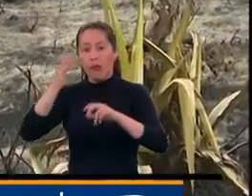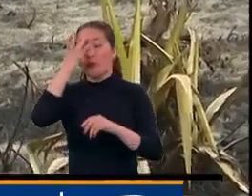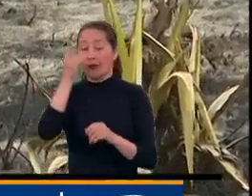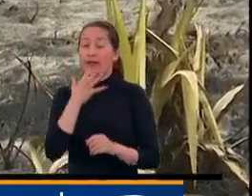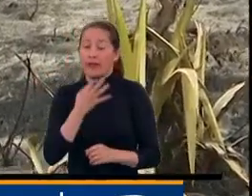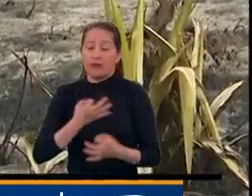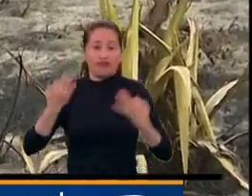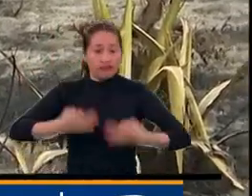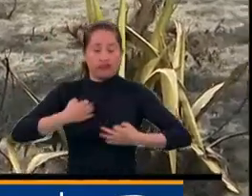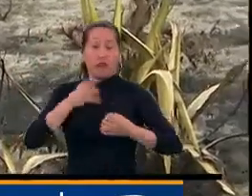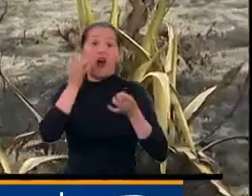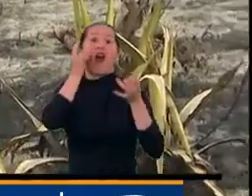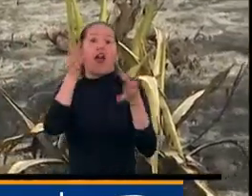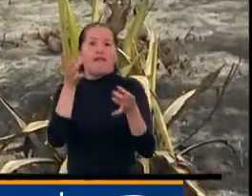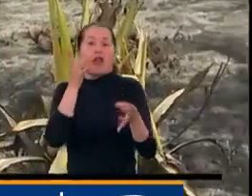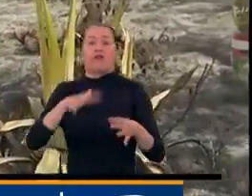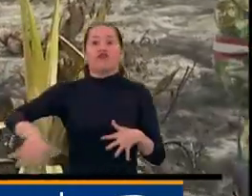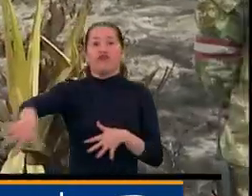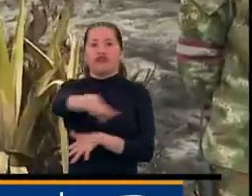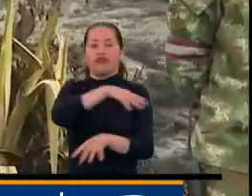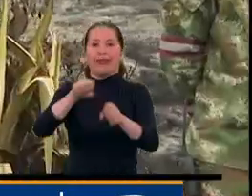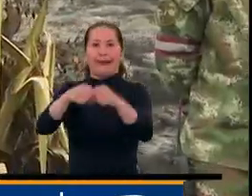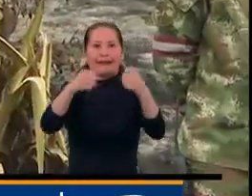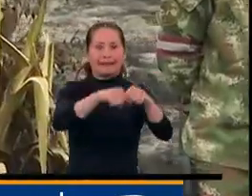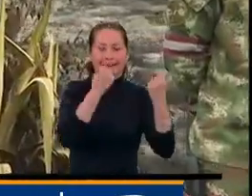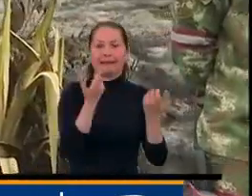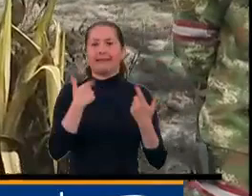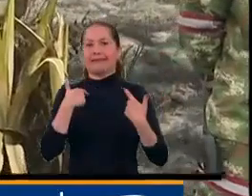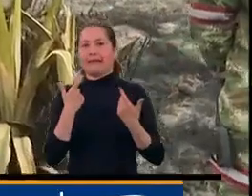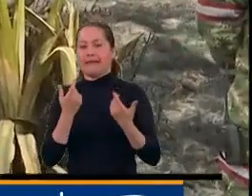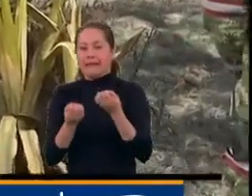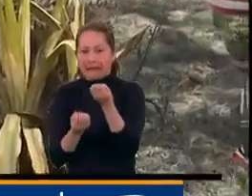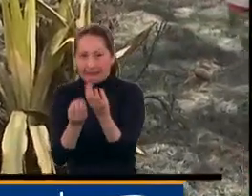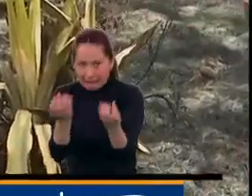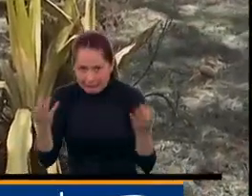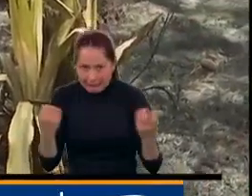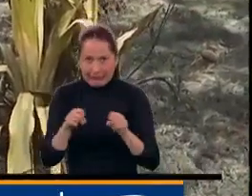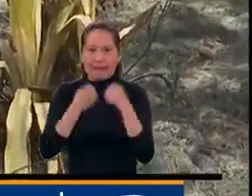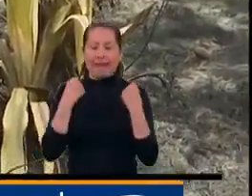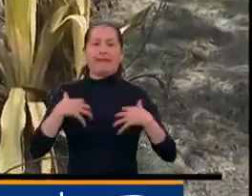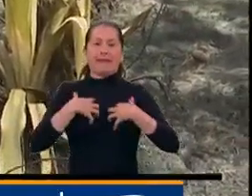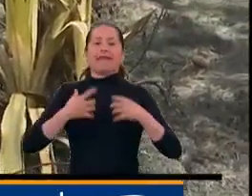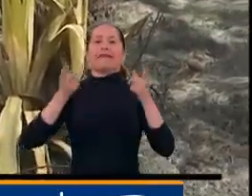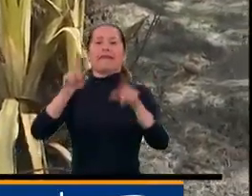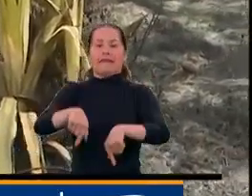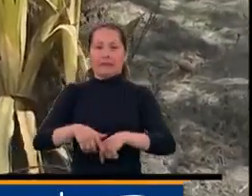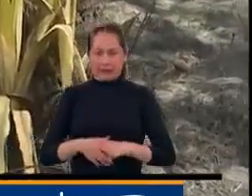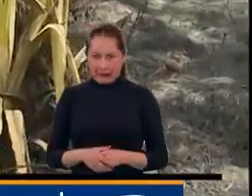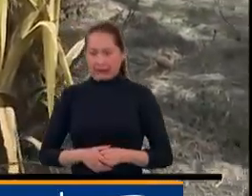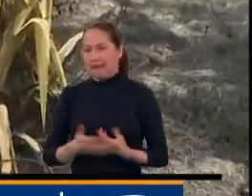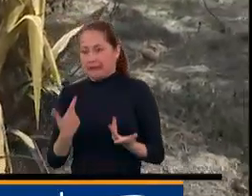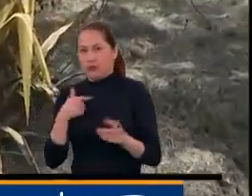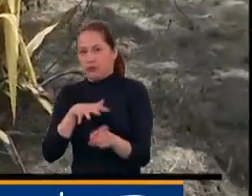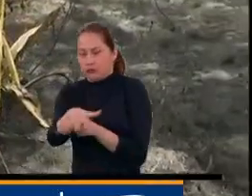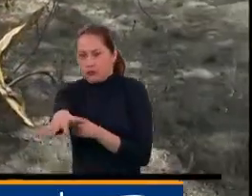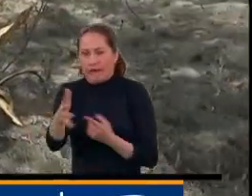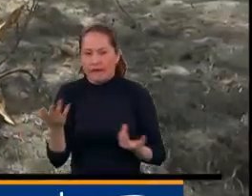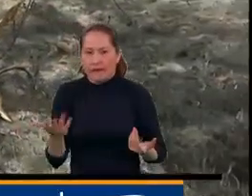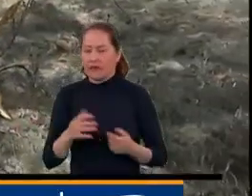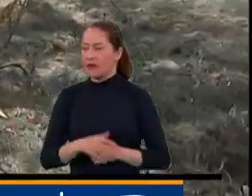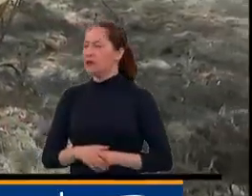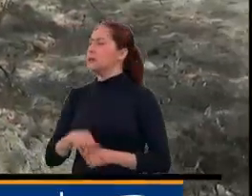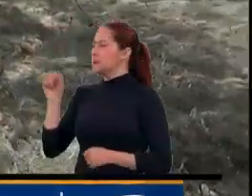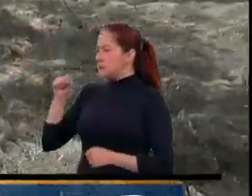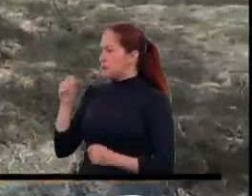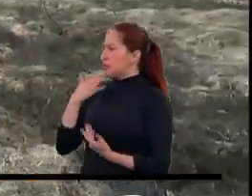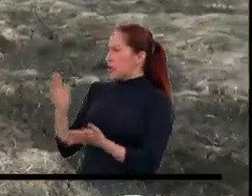de este sector. Bueno, Capitán, muchas gracias. Nosotros seguiremos atentos y mostrándoles cómo viene surgiendo este gran incendio